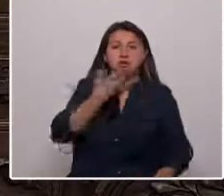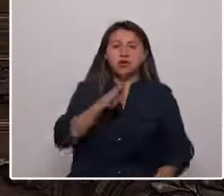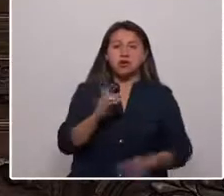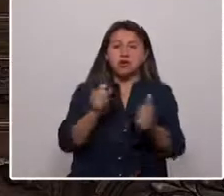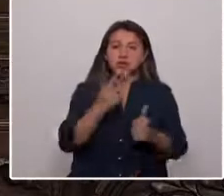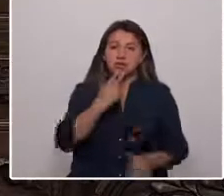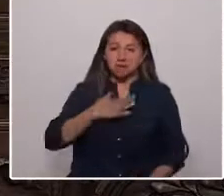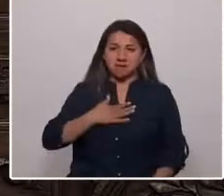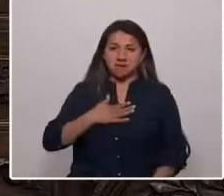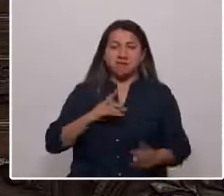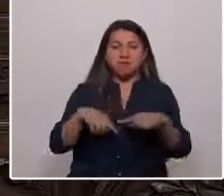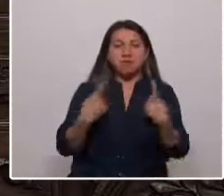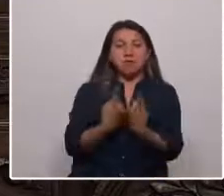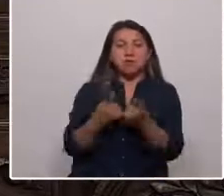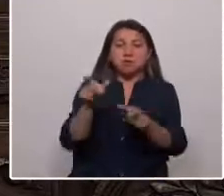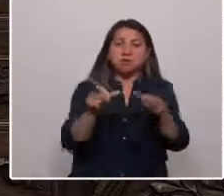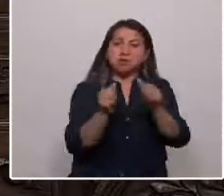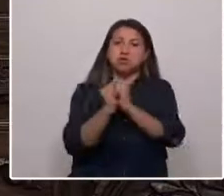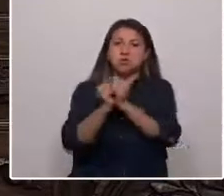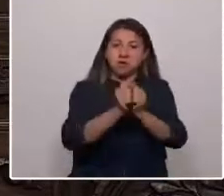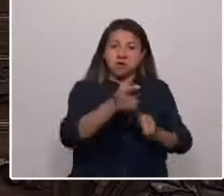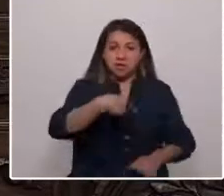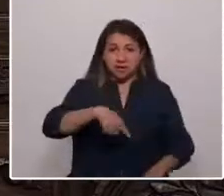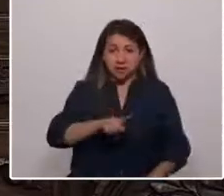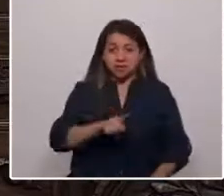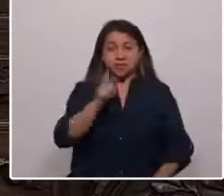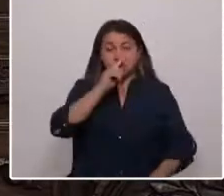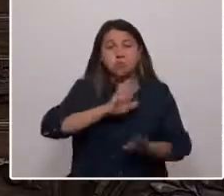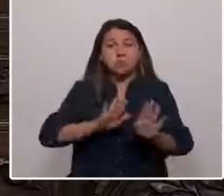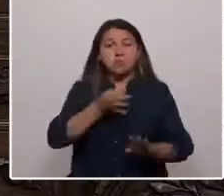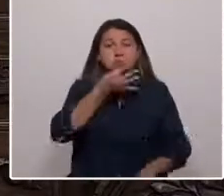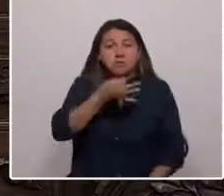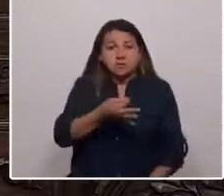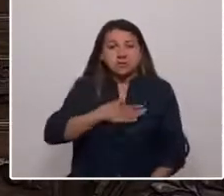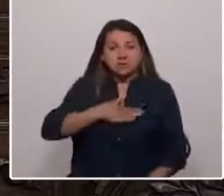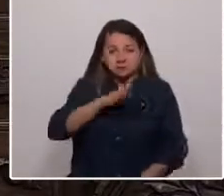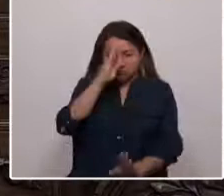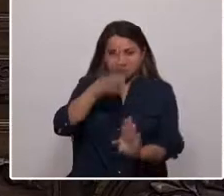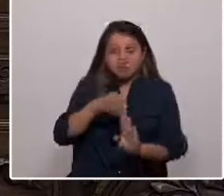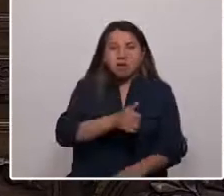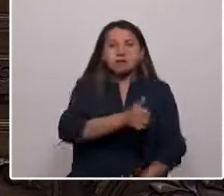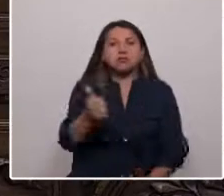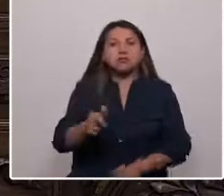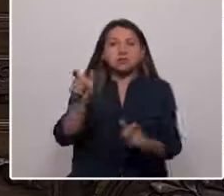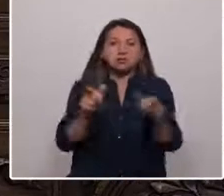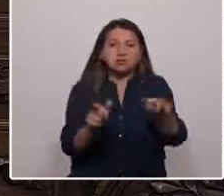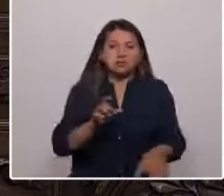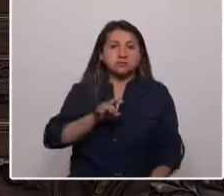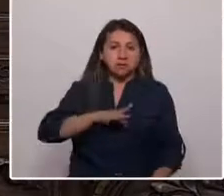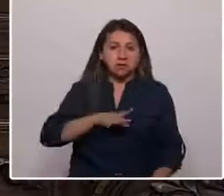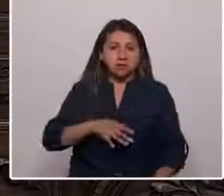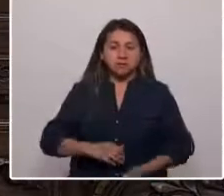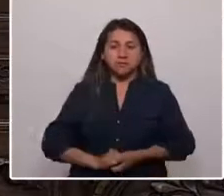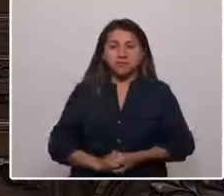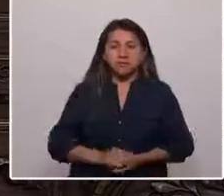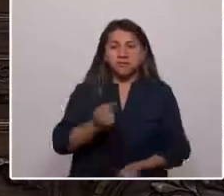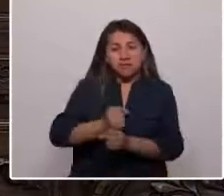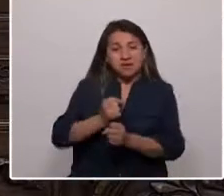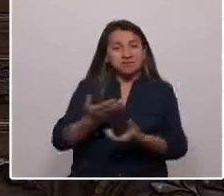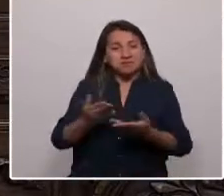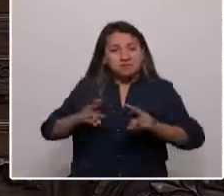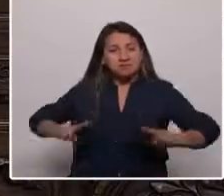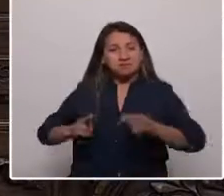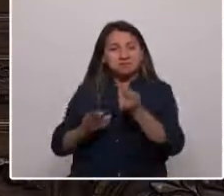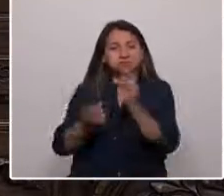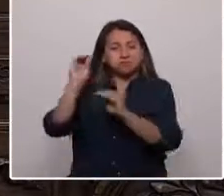vida para nuestros compatriotas. Para terminar, quiero dirigirme a todos los chilenos. La tarea de construir una